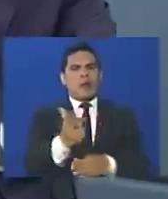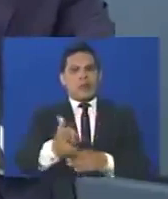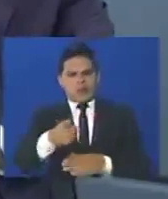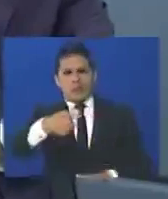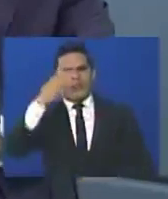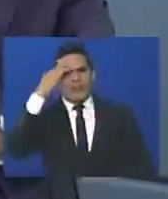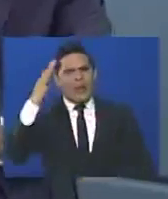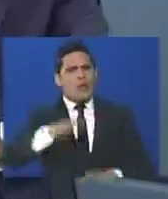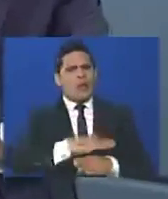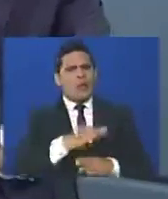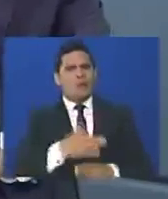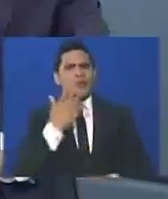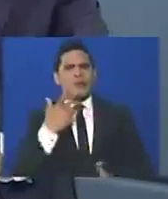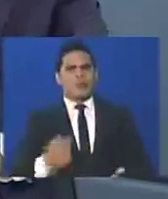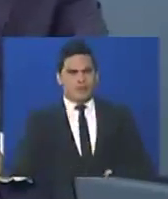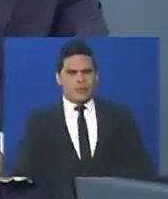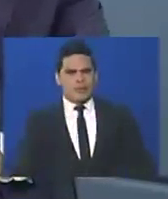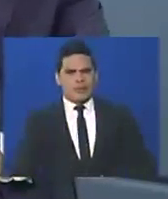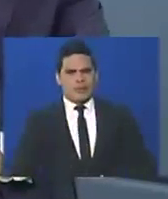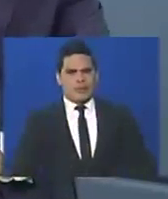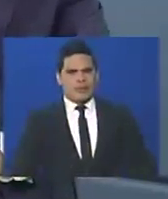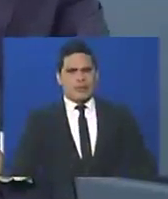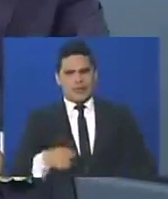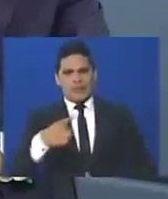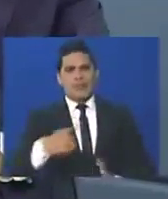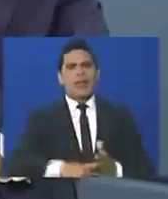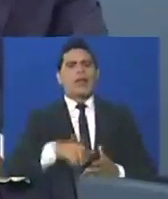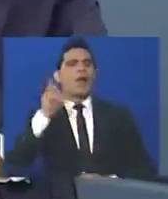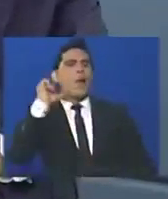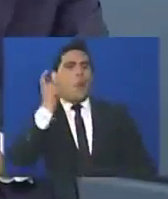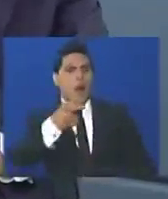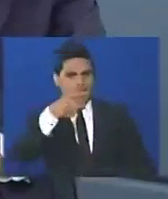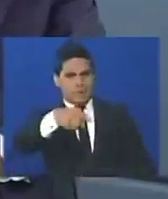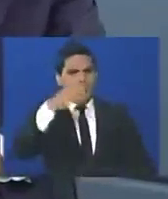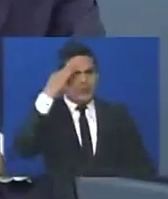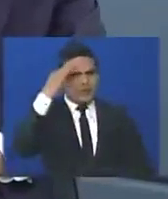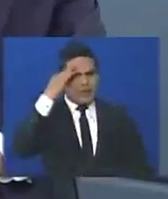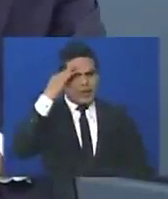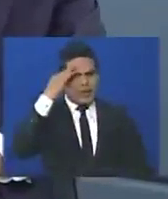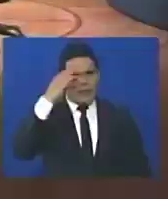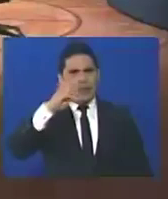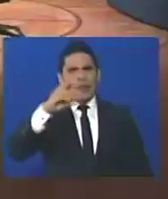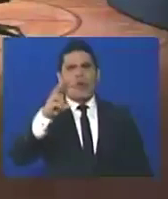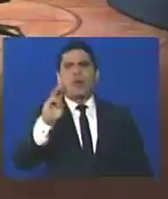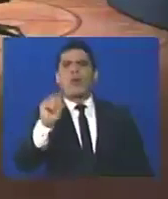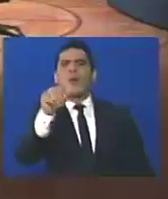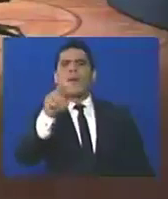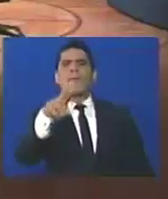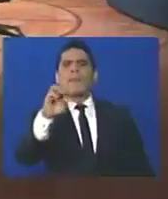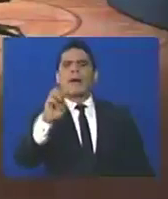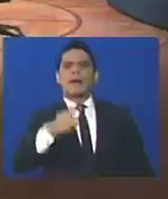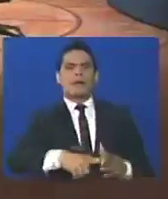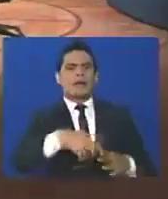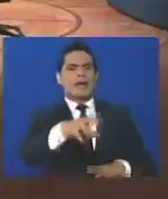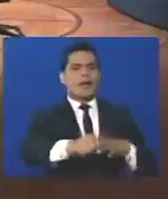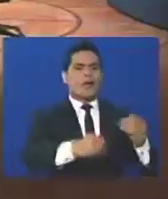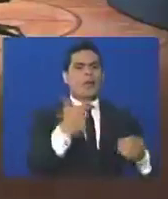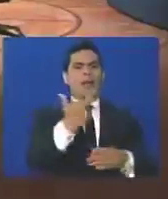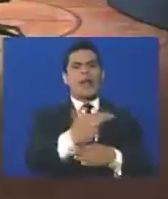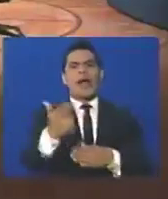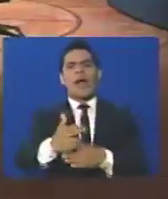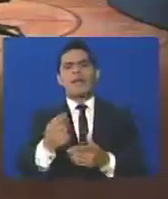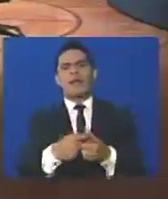¿tú sabes lo que pasó allá en el sombrero? Y lo que ha pasado aquí en Okumara del Tuy con los orejones, que les compran las armas,